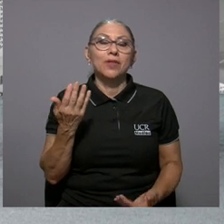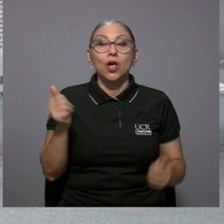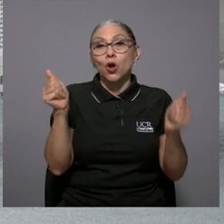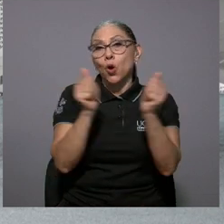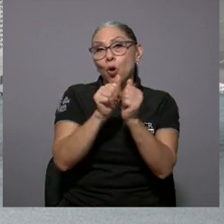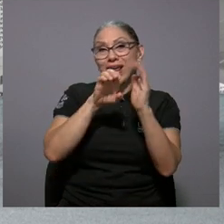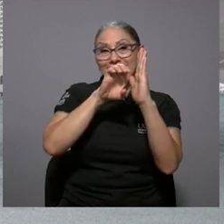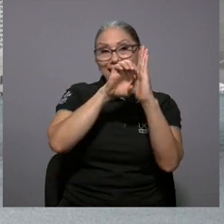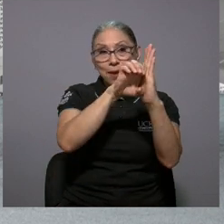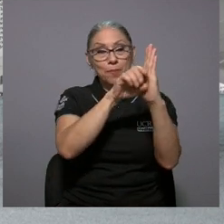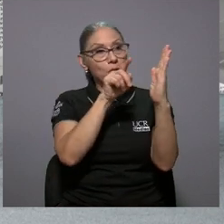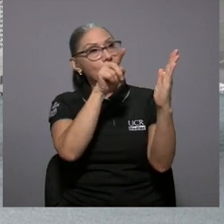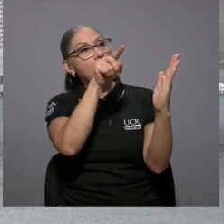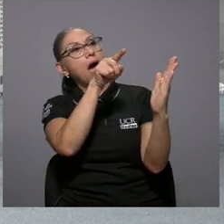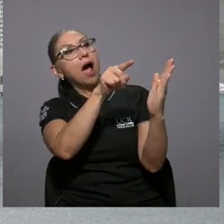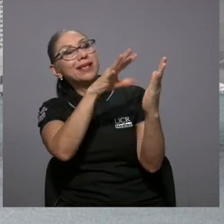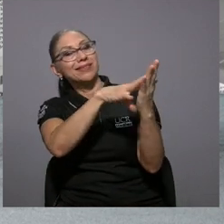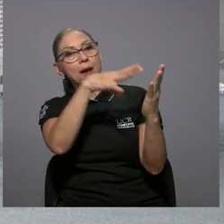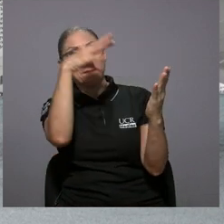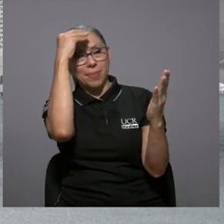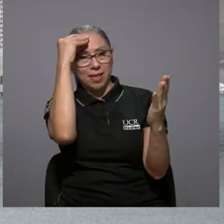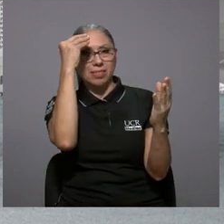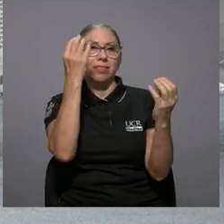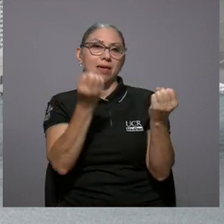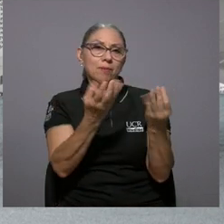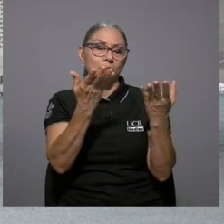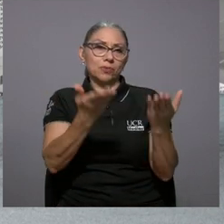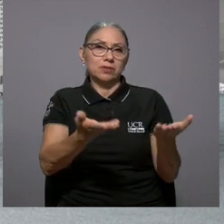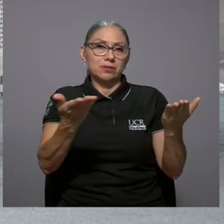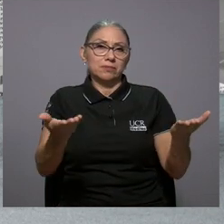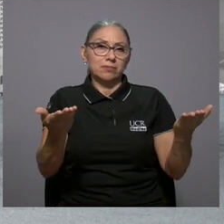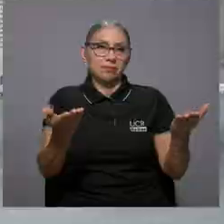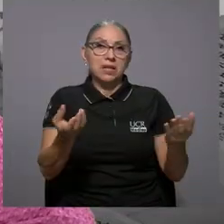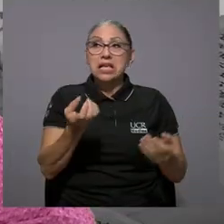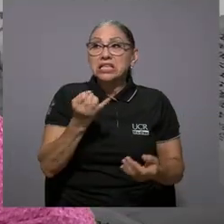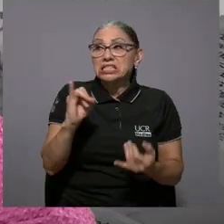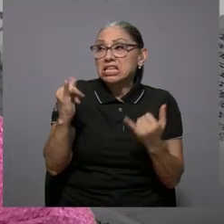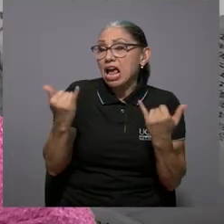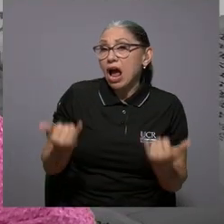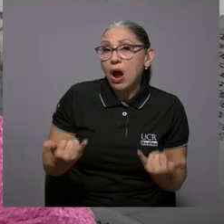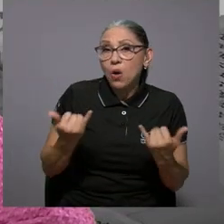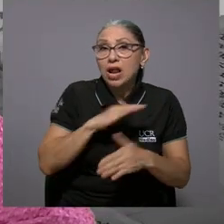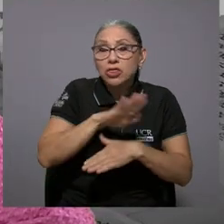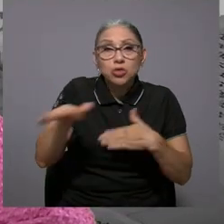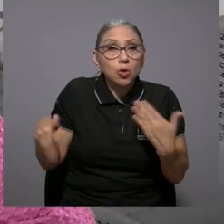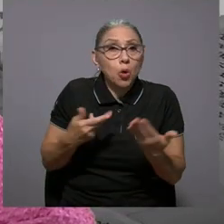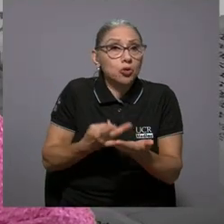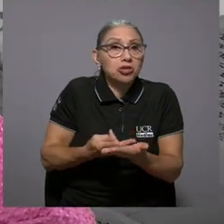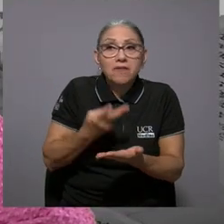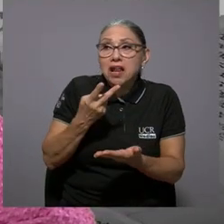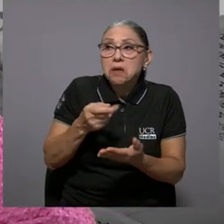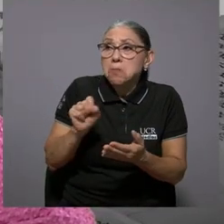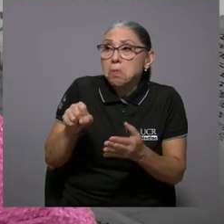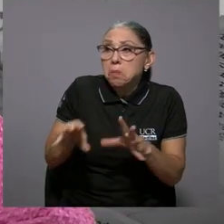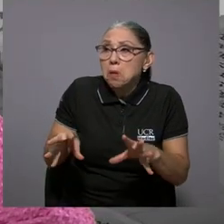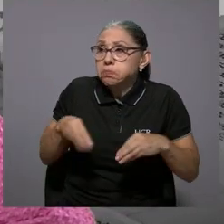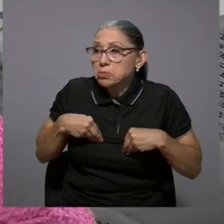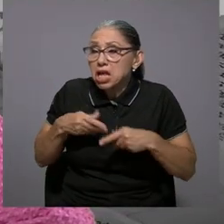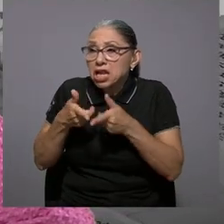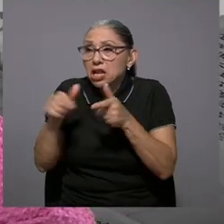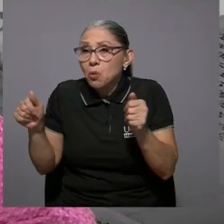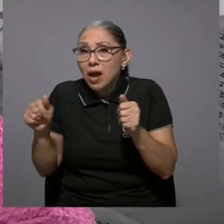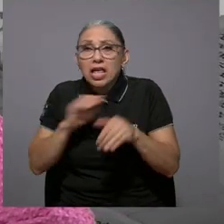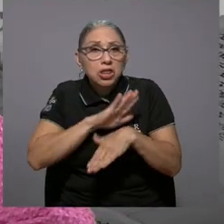que se aprende con el ejemplo en muchos sentidos y si todo es válido en el